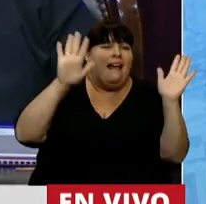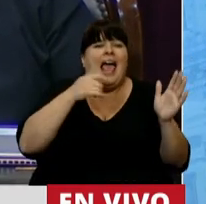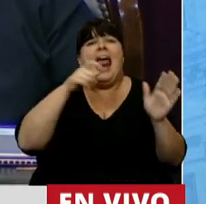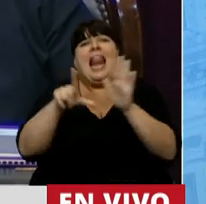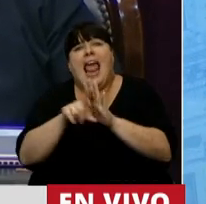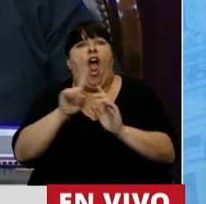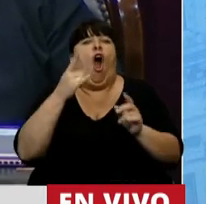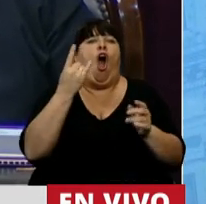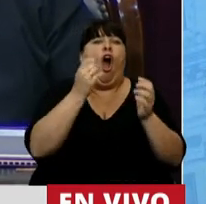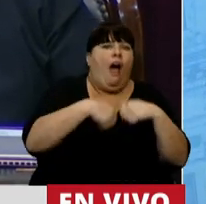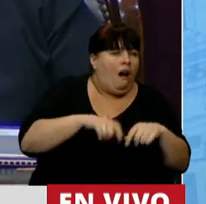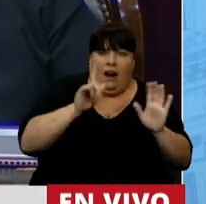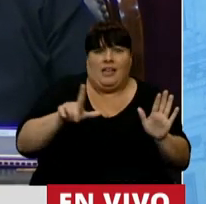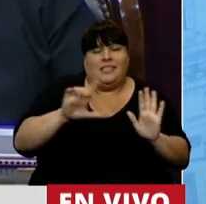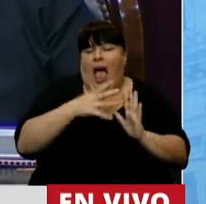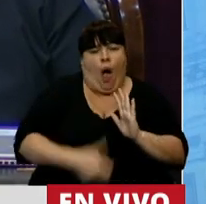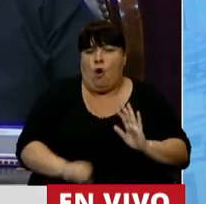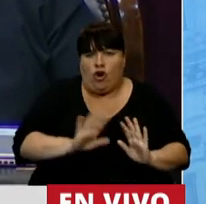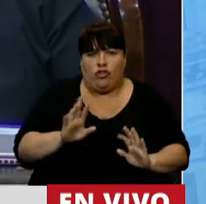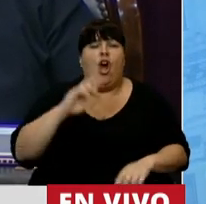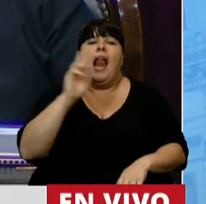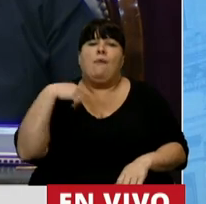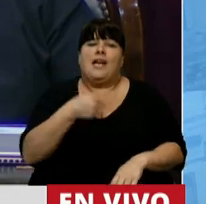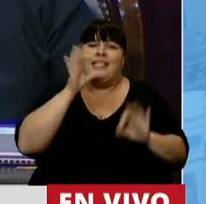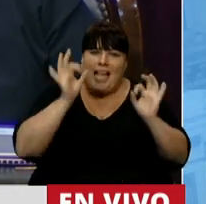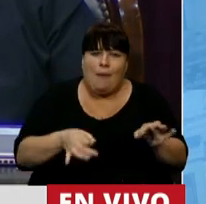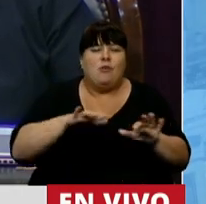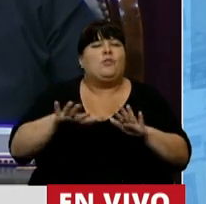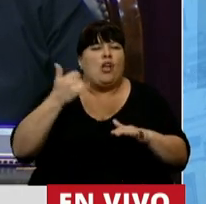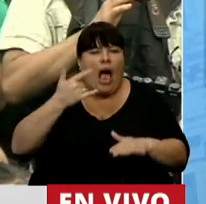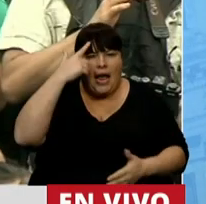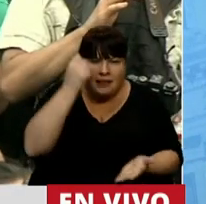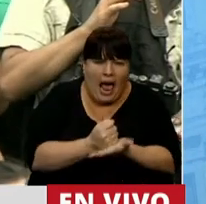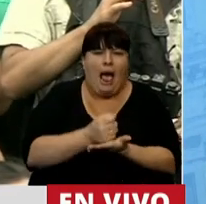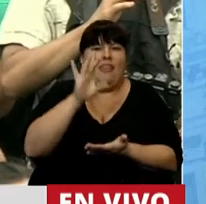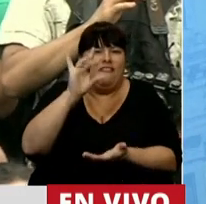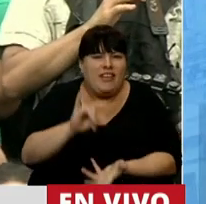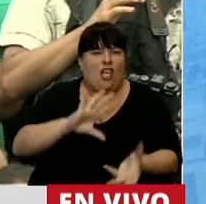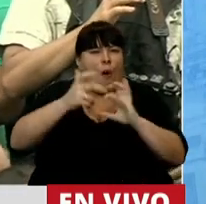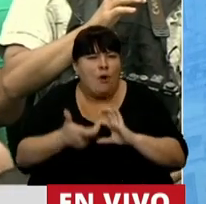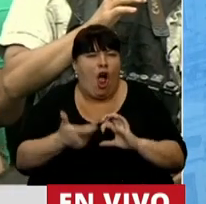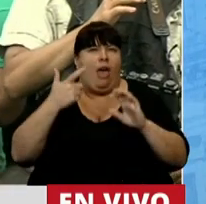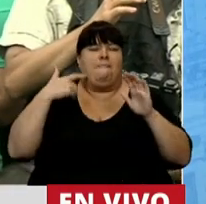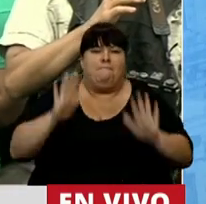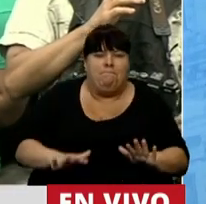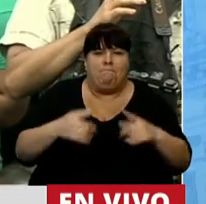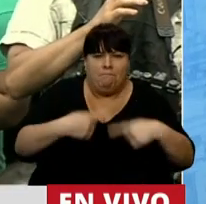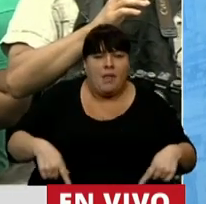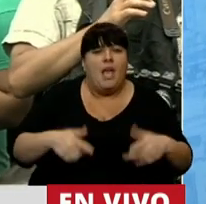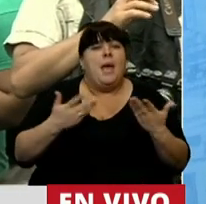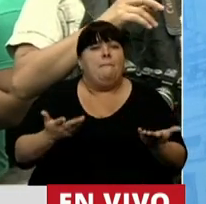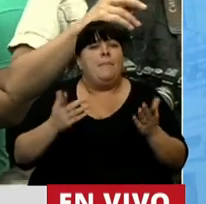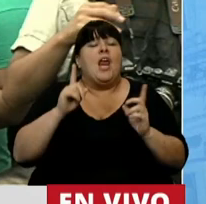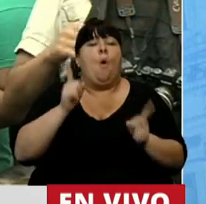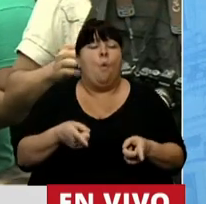sea legal o ilegal. Las mujeres sabemos que es una situación traumática, compleja, conmocionante, porque